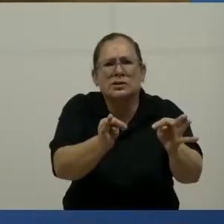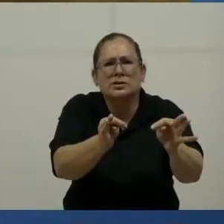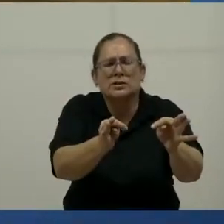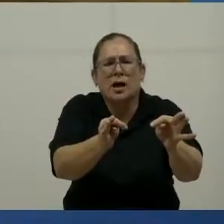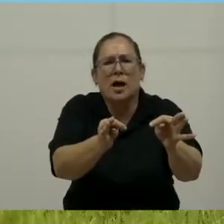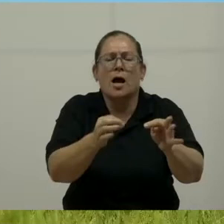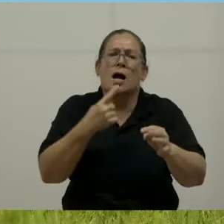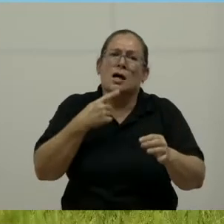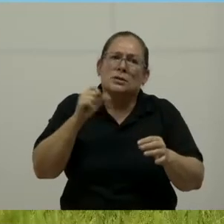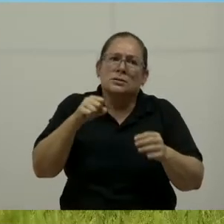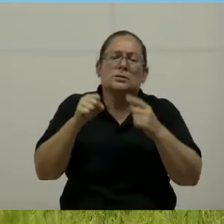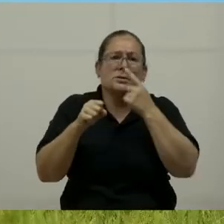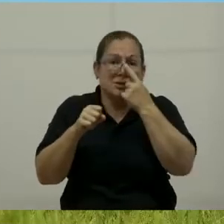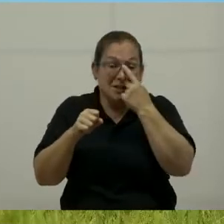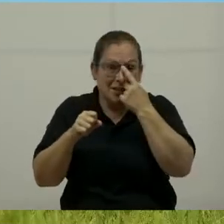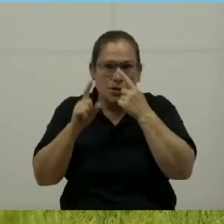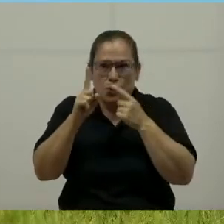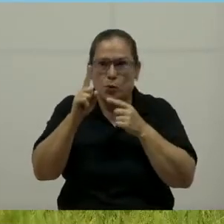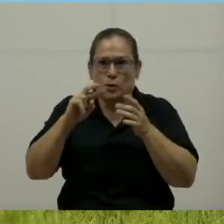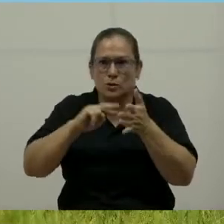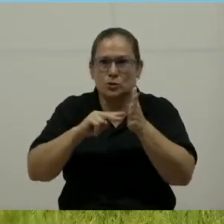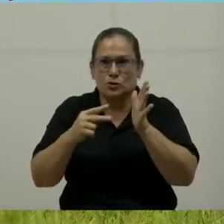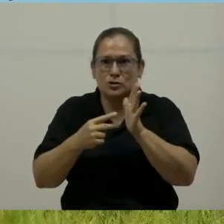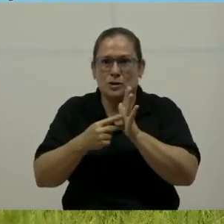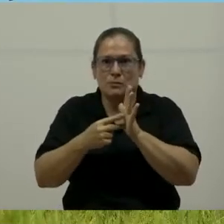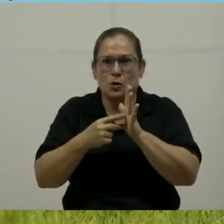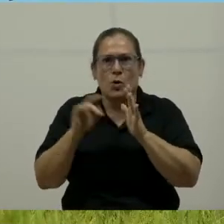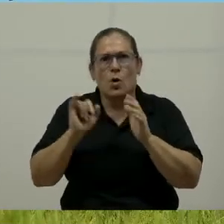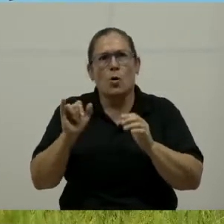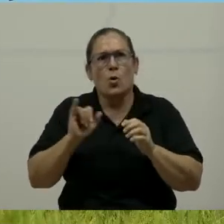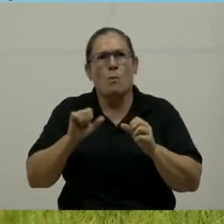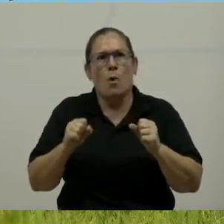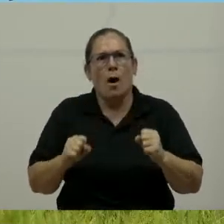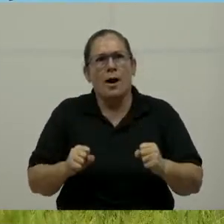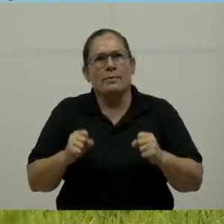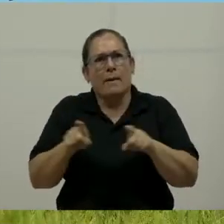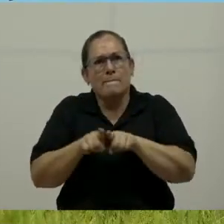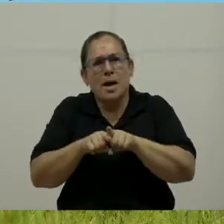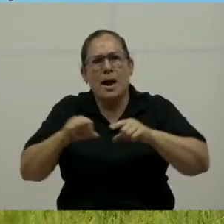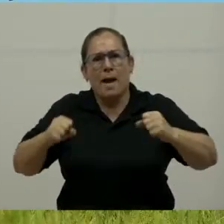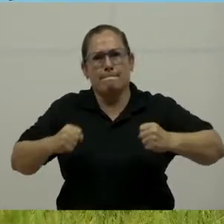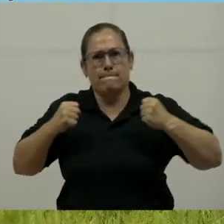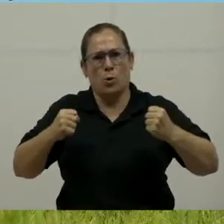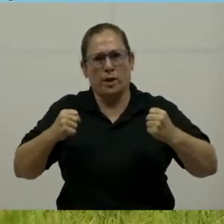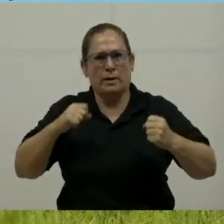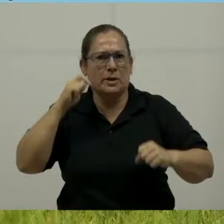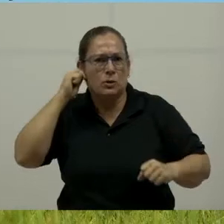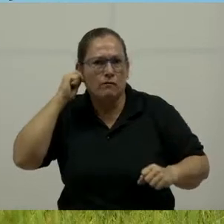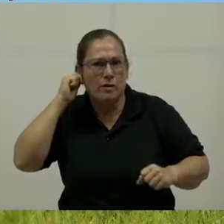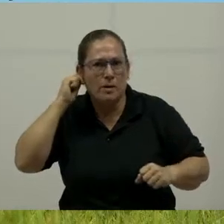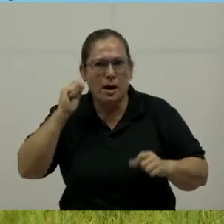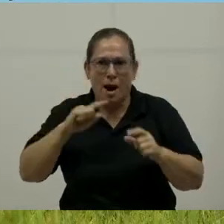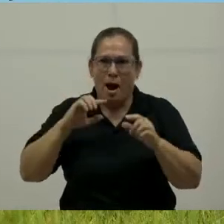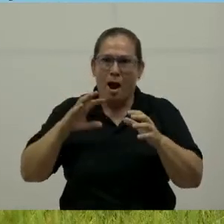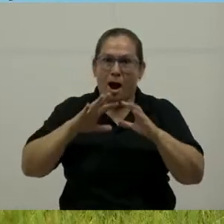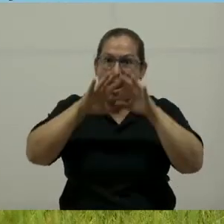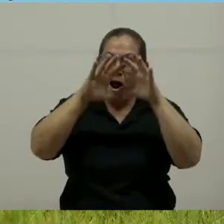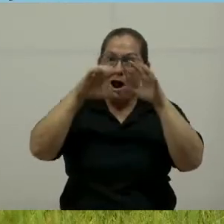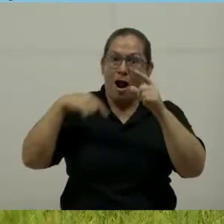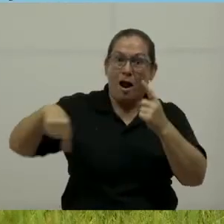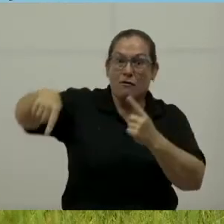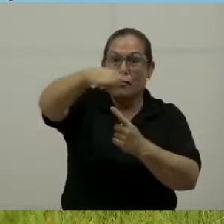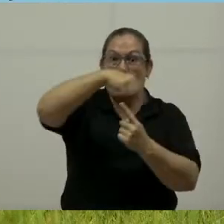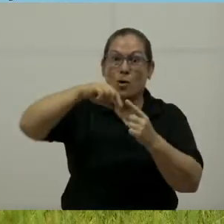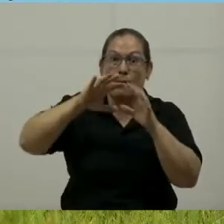específicas. La primera nos incluye a nosotras el empoderamiento femenino, porque si algo el turismo ha demostrado alrededor del mundo y con el paso de los